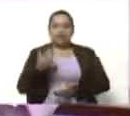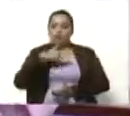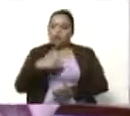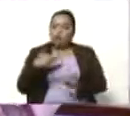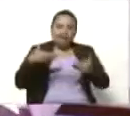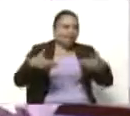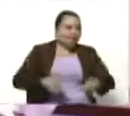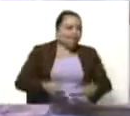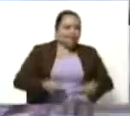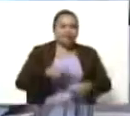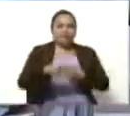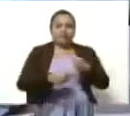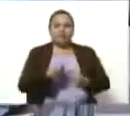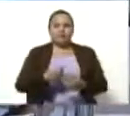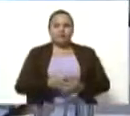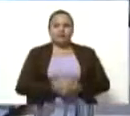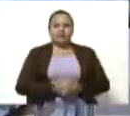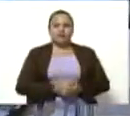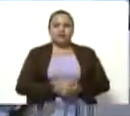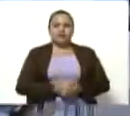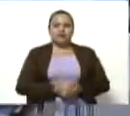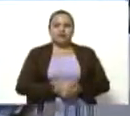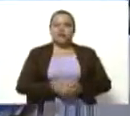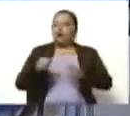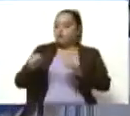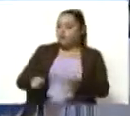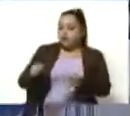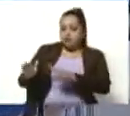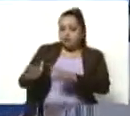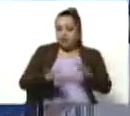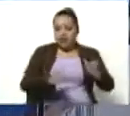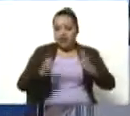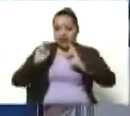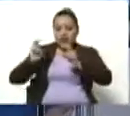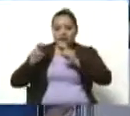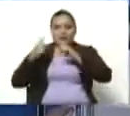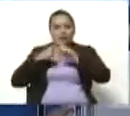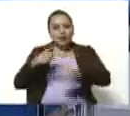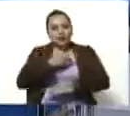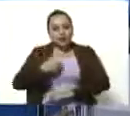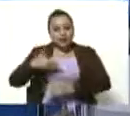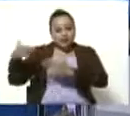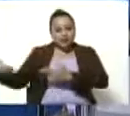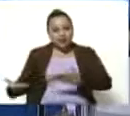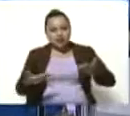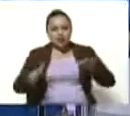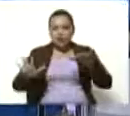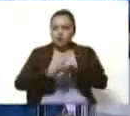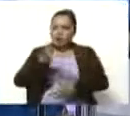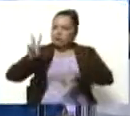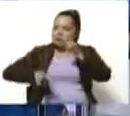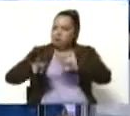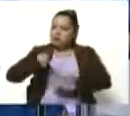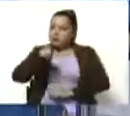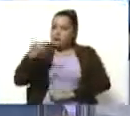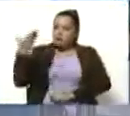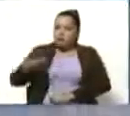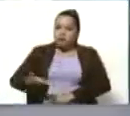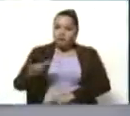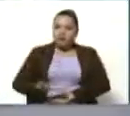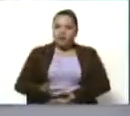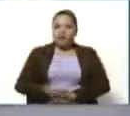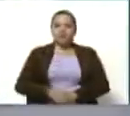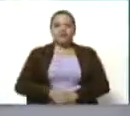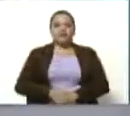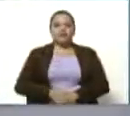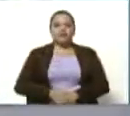cotidianamente. Viceministra, para avanzar con otro tema, pero no quiero dejar por fuera la invitación a esta exposición, porque es muy importante, más allá de que